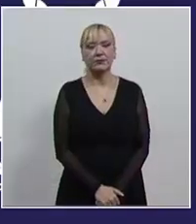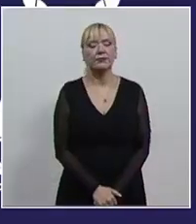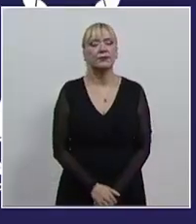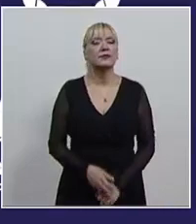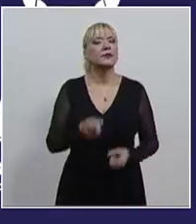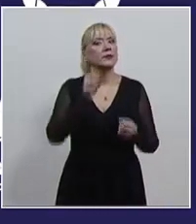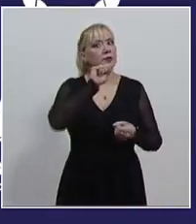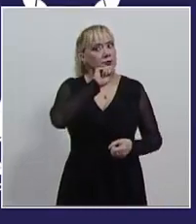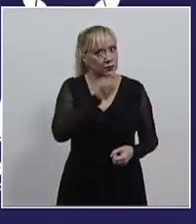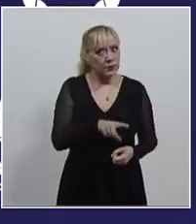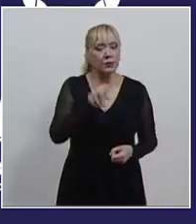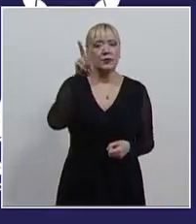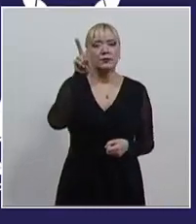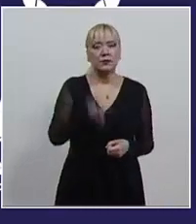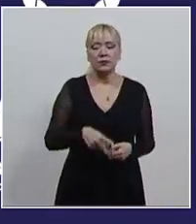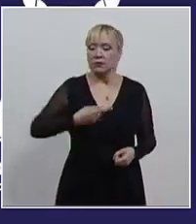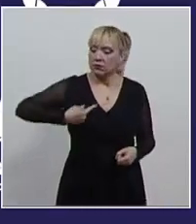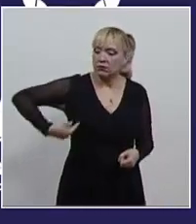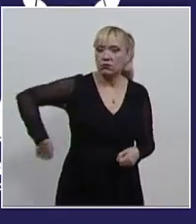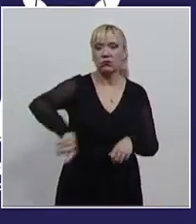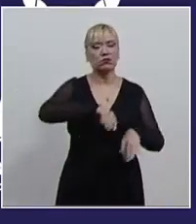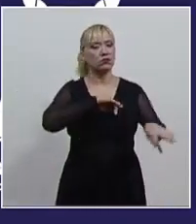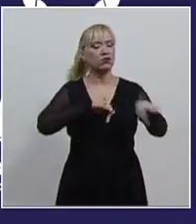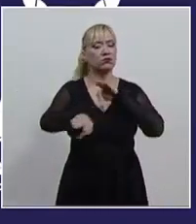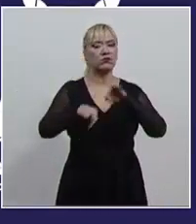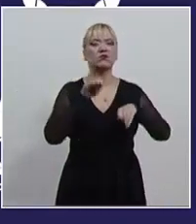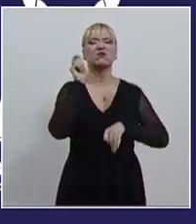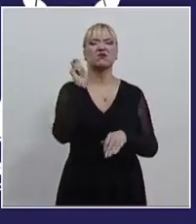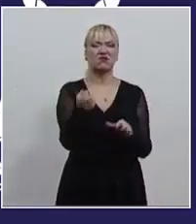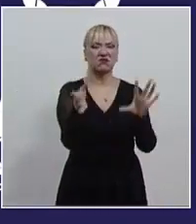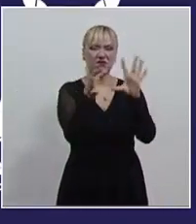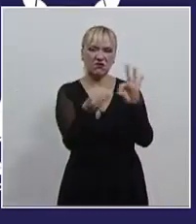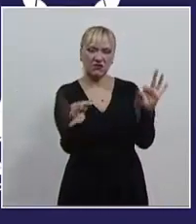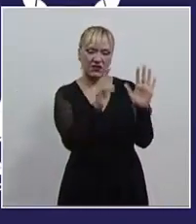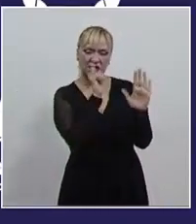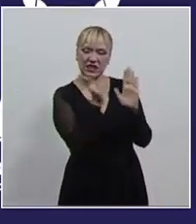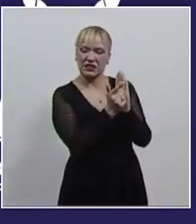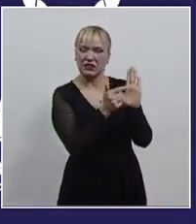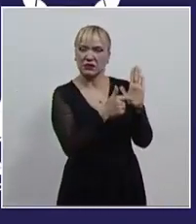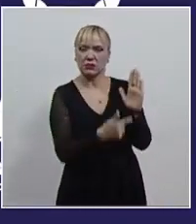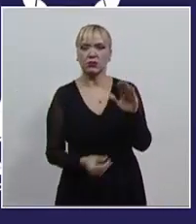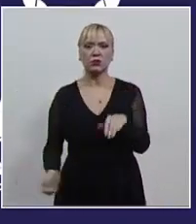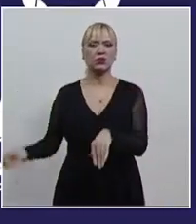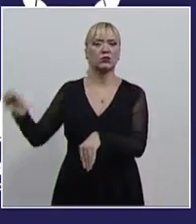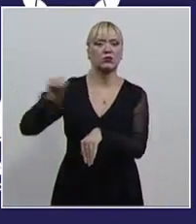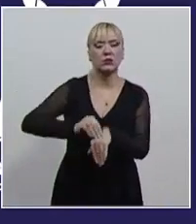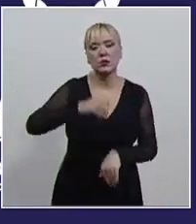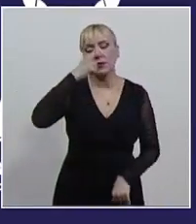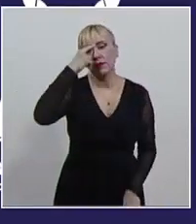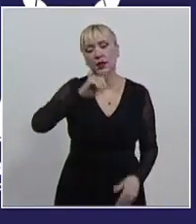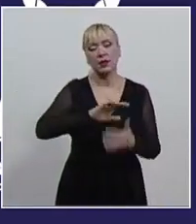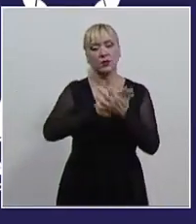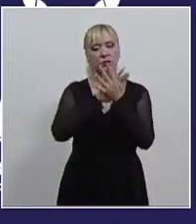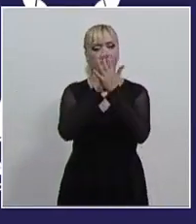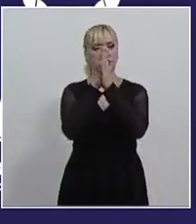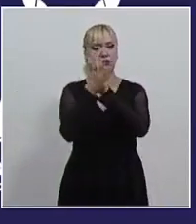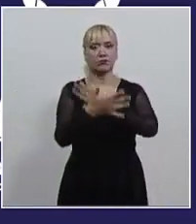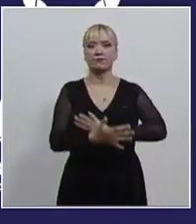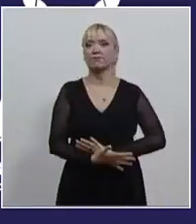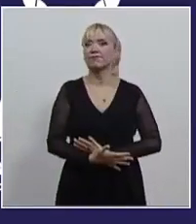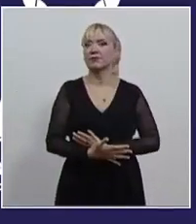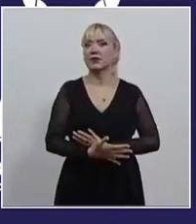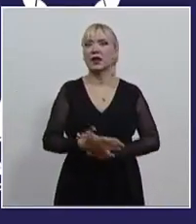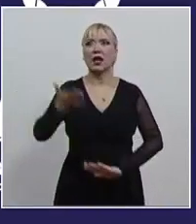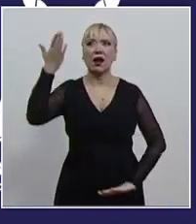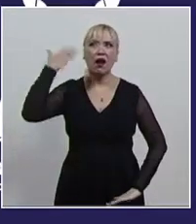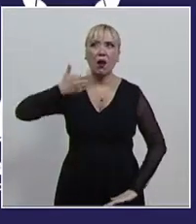También nuestra labor de interpretación y aplicación de la ley, logrando transformar de patrones que